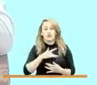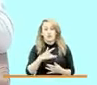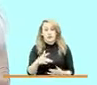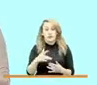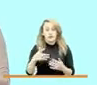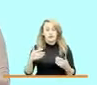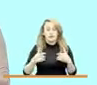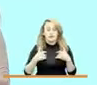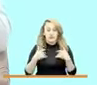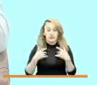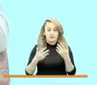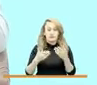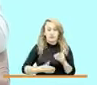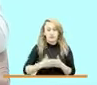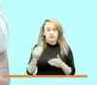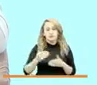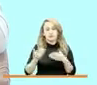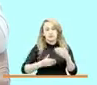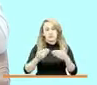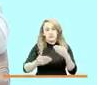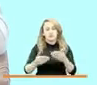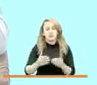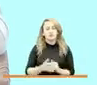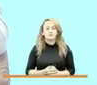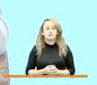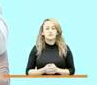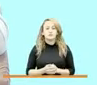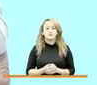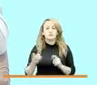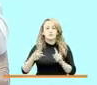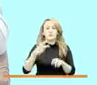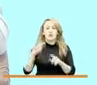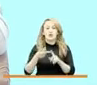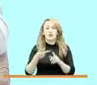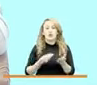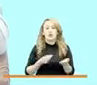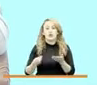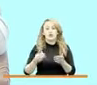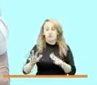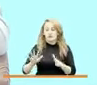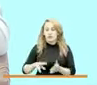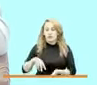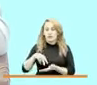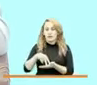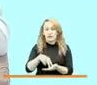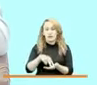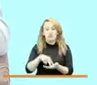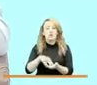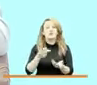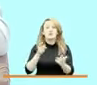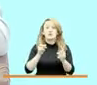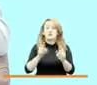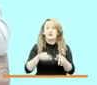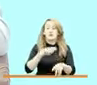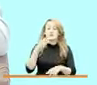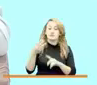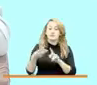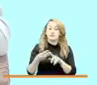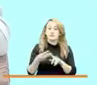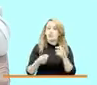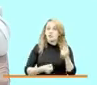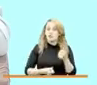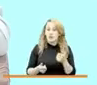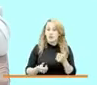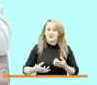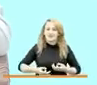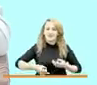víctimas para emprender un proceso de retorno y reubicación que haya unas condiciones de dignidad pero también es importante que haya unas condiciones de